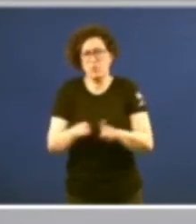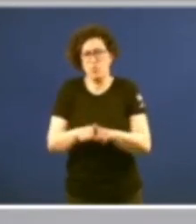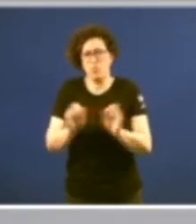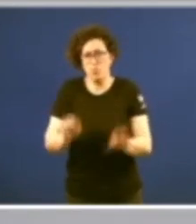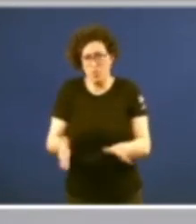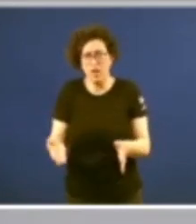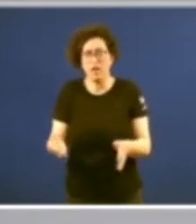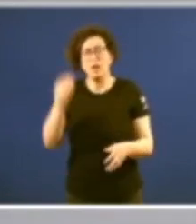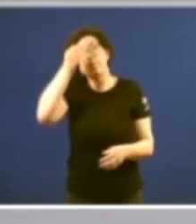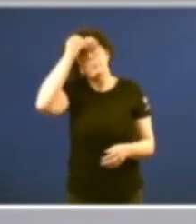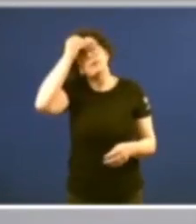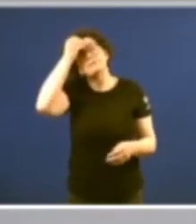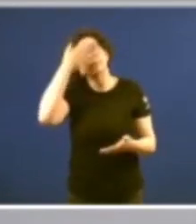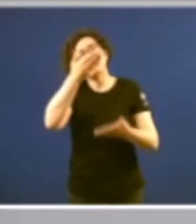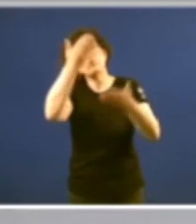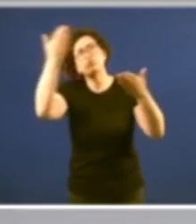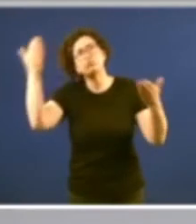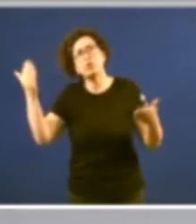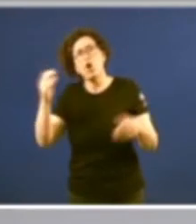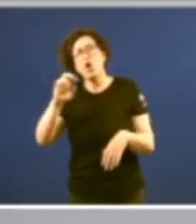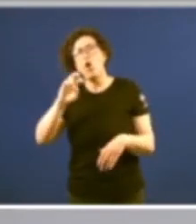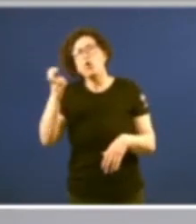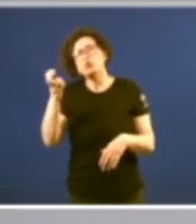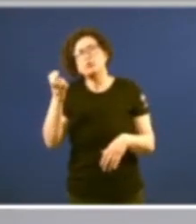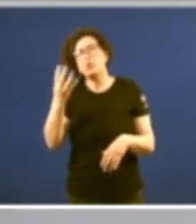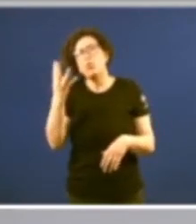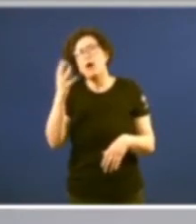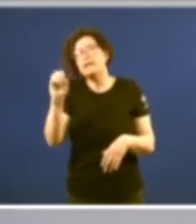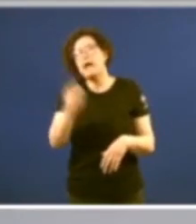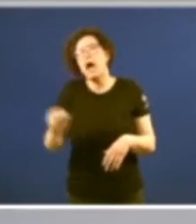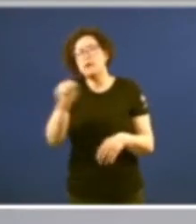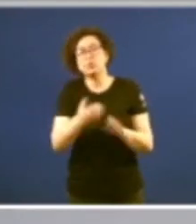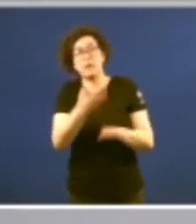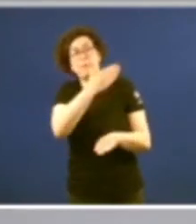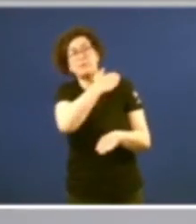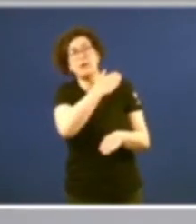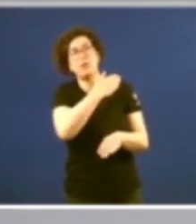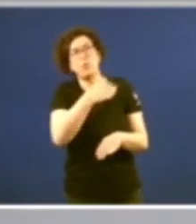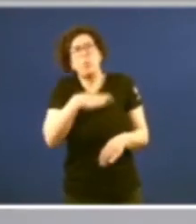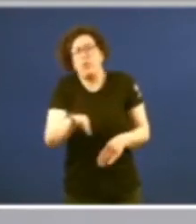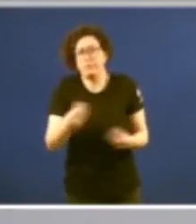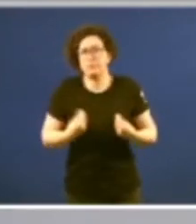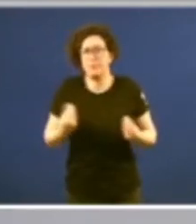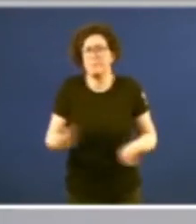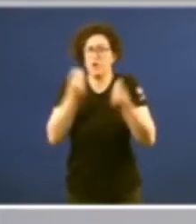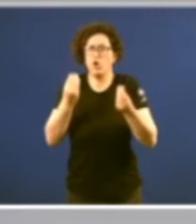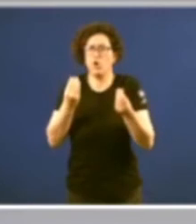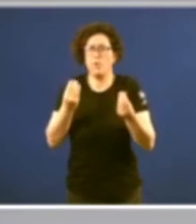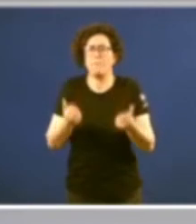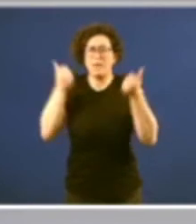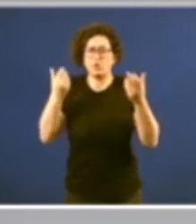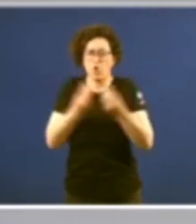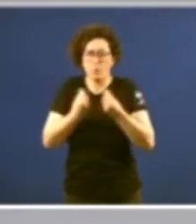en que outras catro décadas do pasado poderíamos vivir mellor con máis convivencia